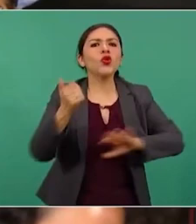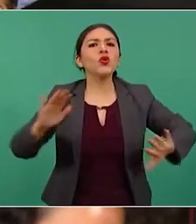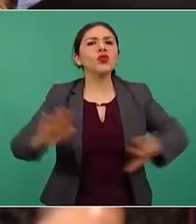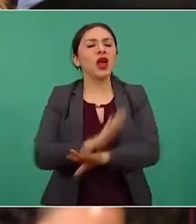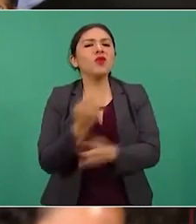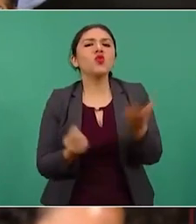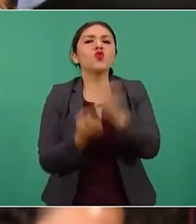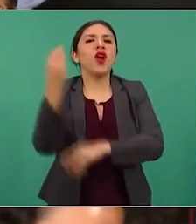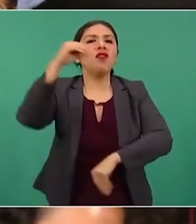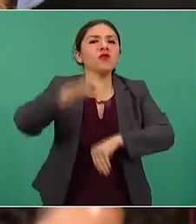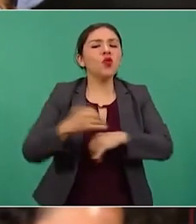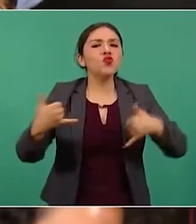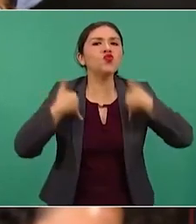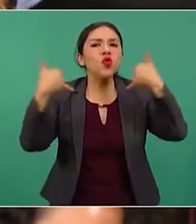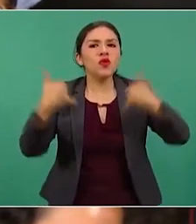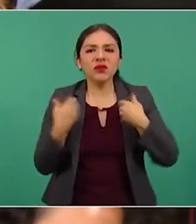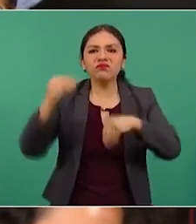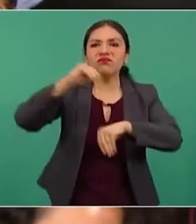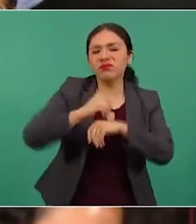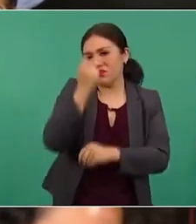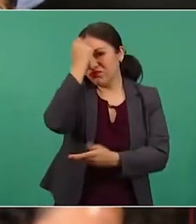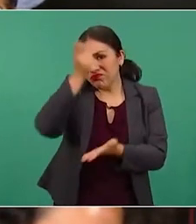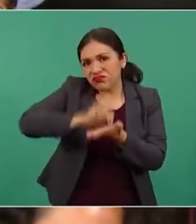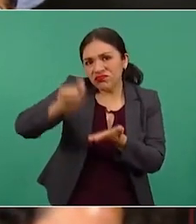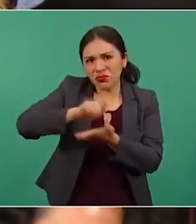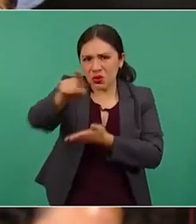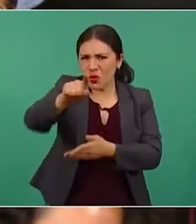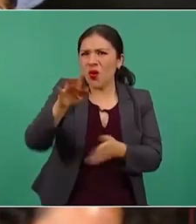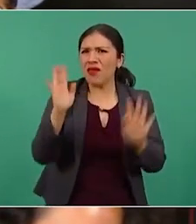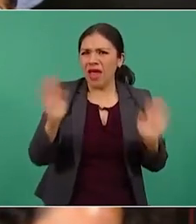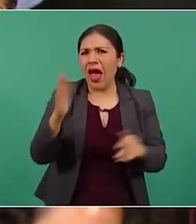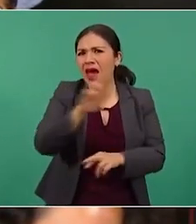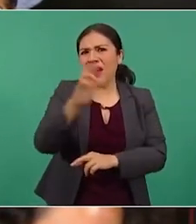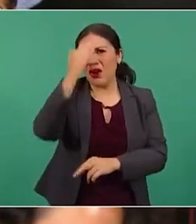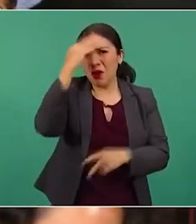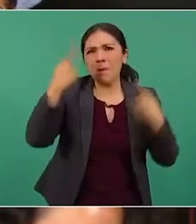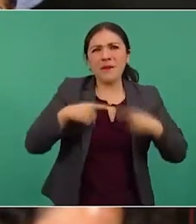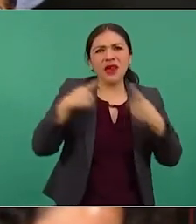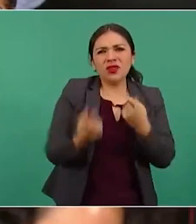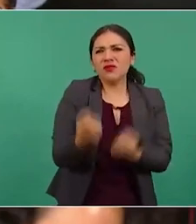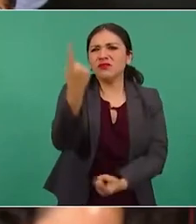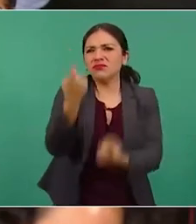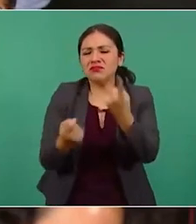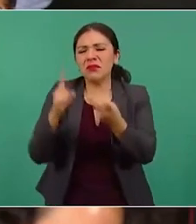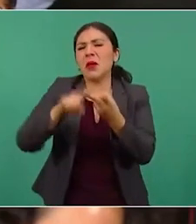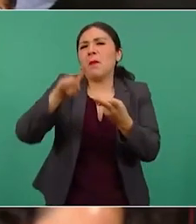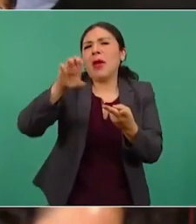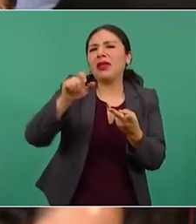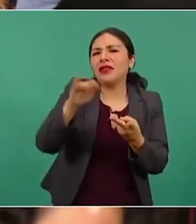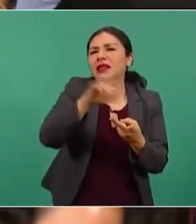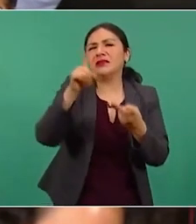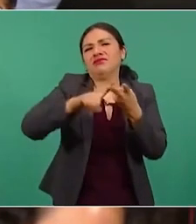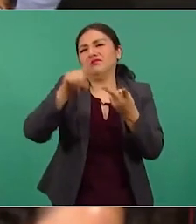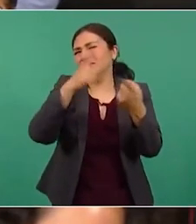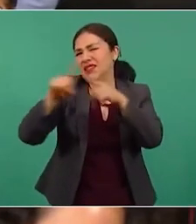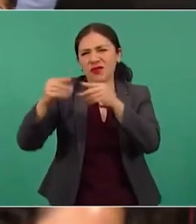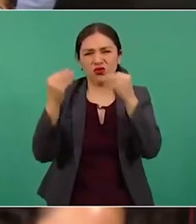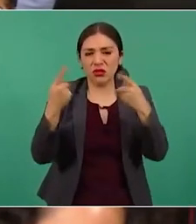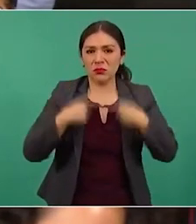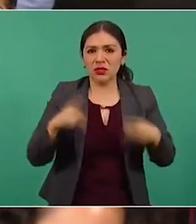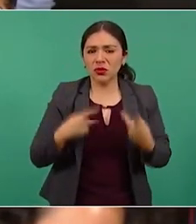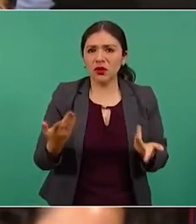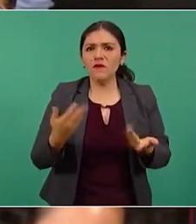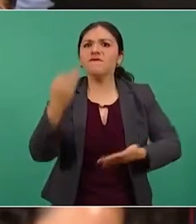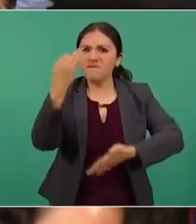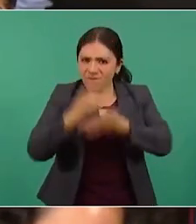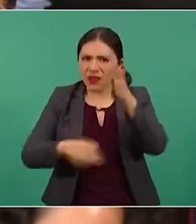generación de autores, de escritoras, de escritores que usted mismo ha reconocido aquí, Beatriz Aldaco y otras voces? ¿Y por qué no